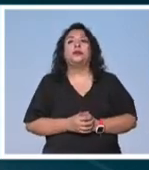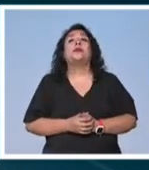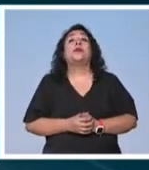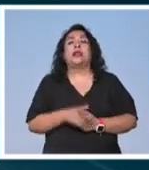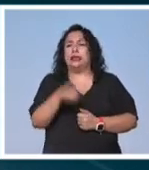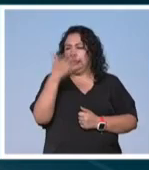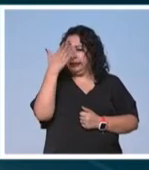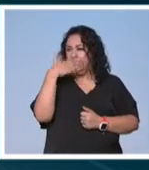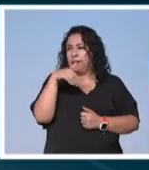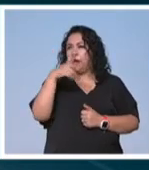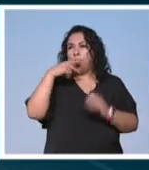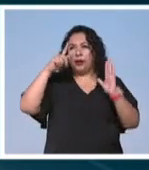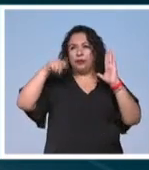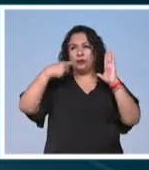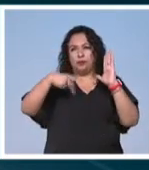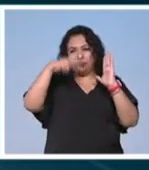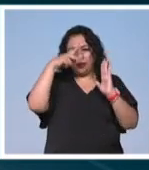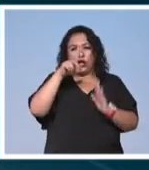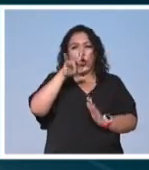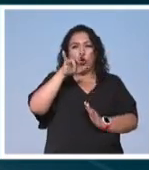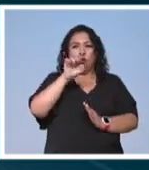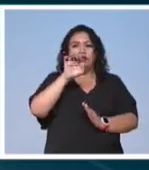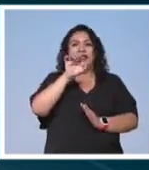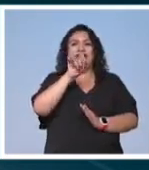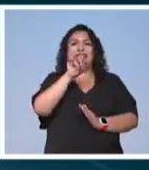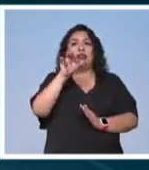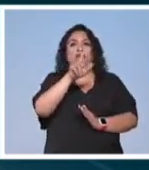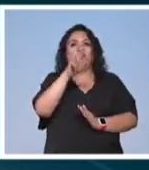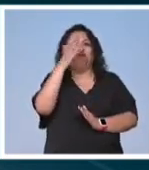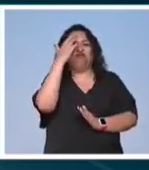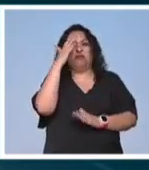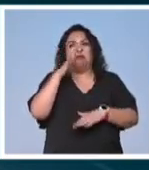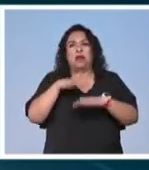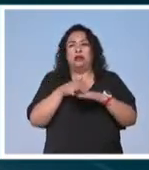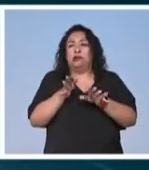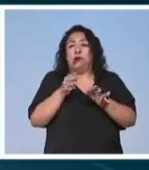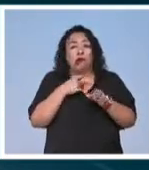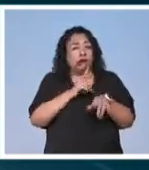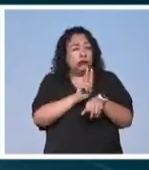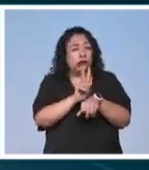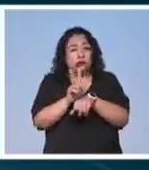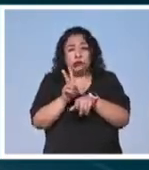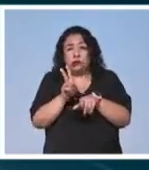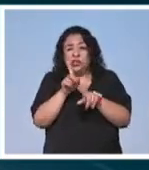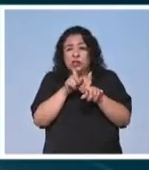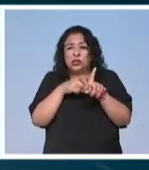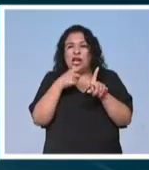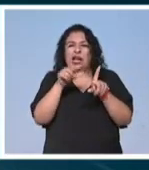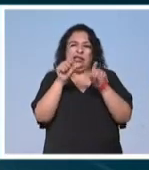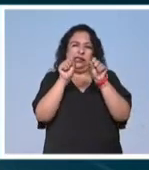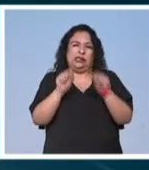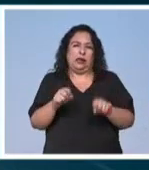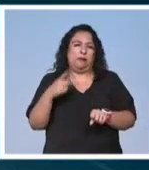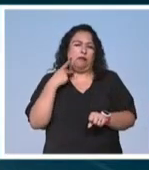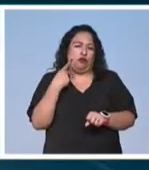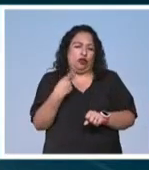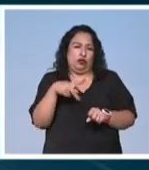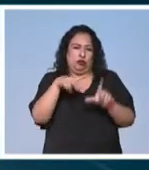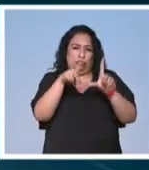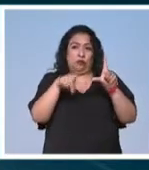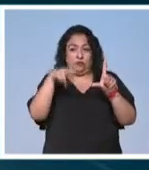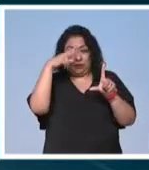¿Sabía usted que el cineasta mexicano Luis Estrada, reconocido como uno de los más agudos observadores y críticos del sistema político mexicano,